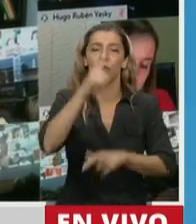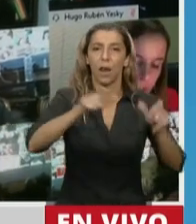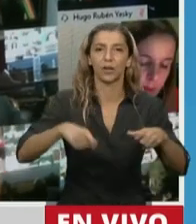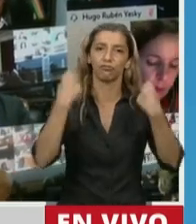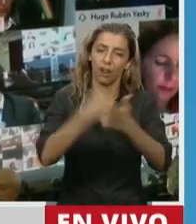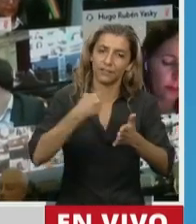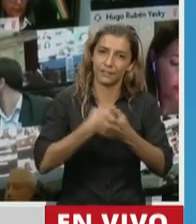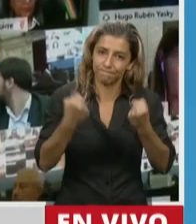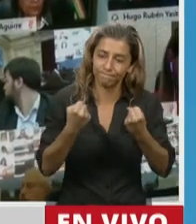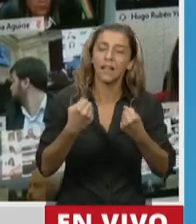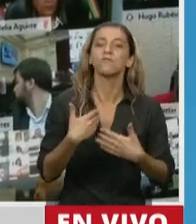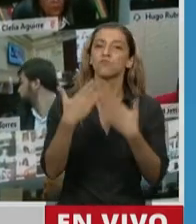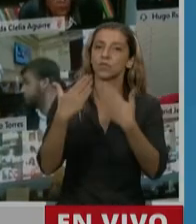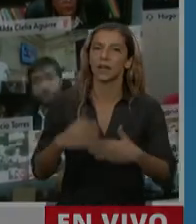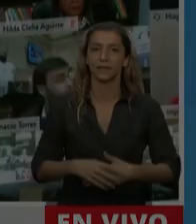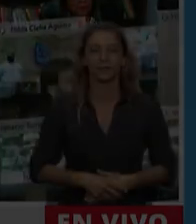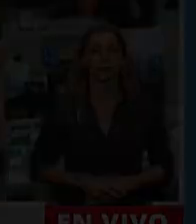gracias. Gracias, diputada.